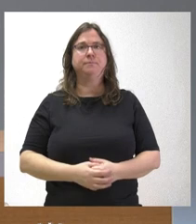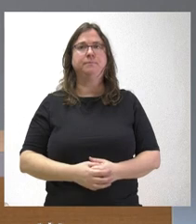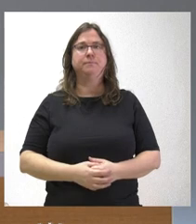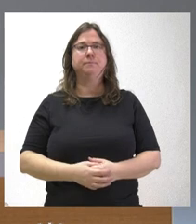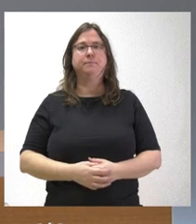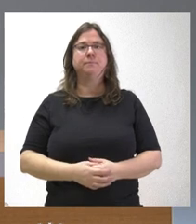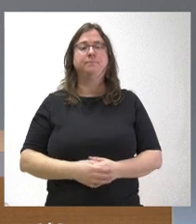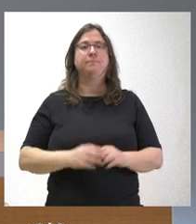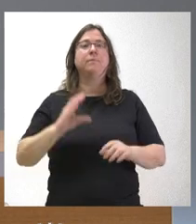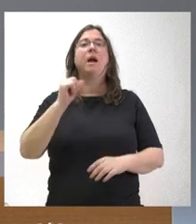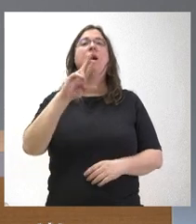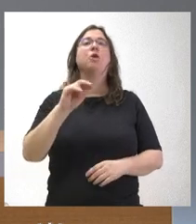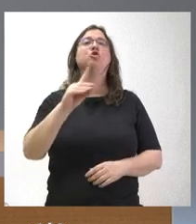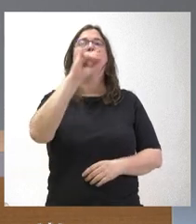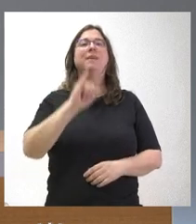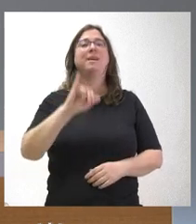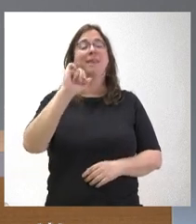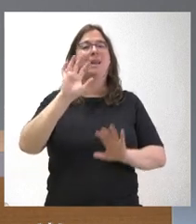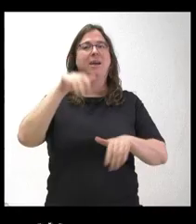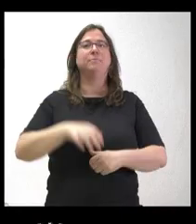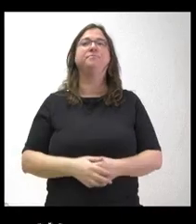Carlos Domínguez y León, es tu turno.